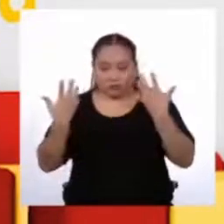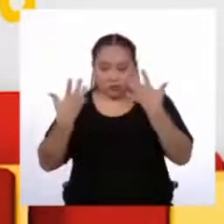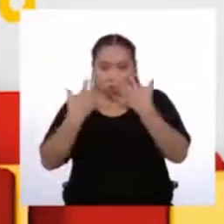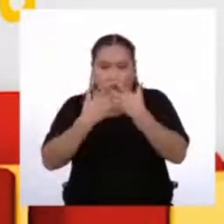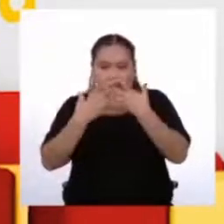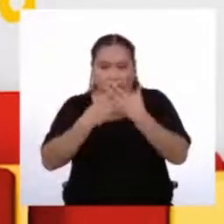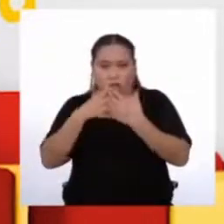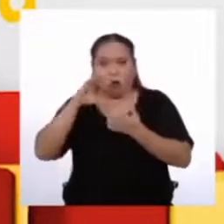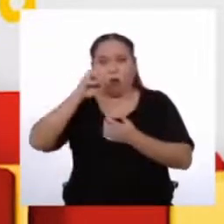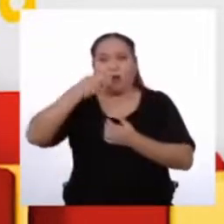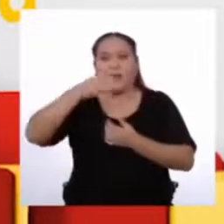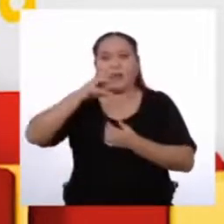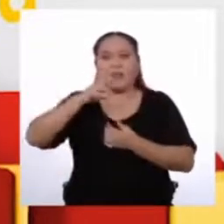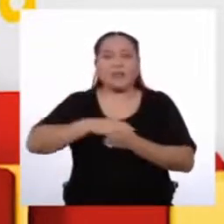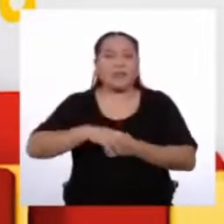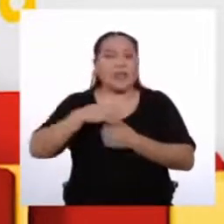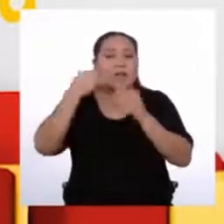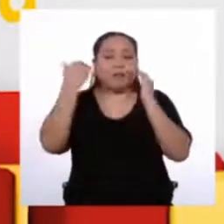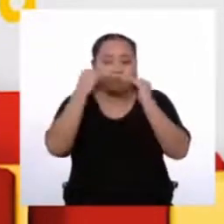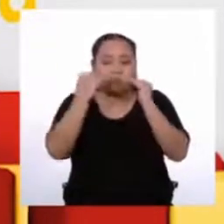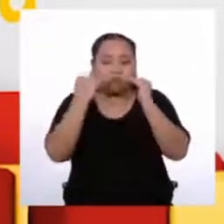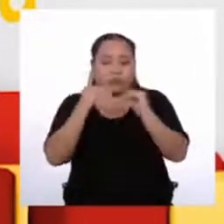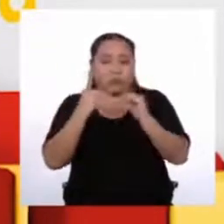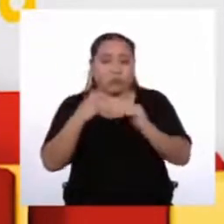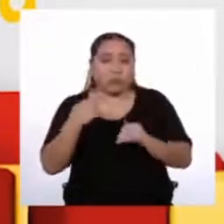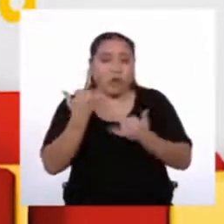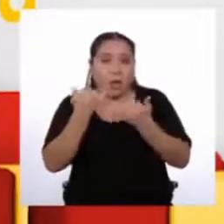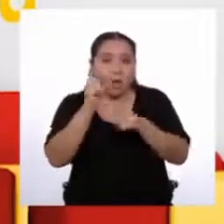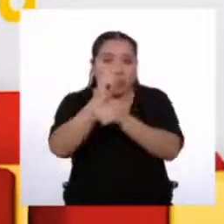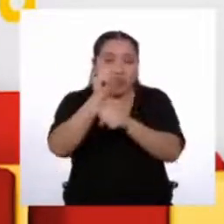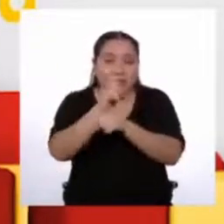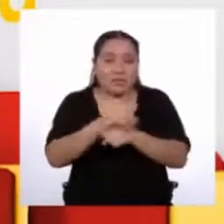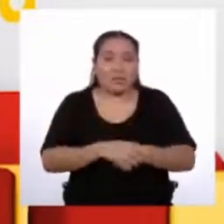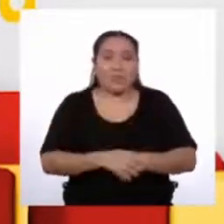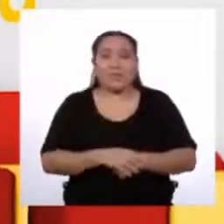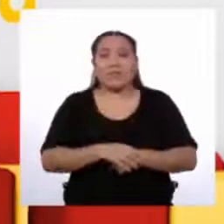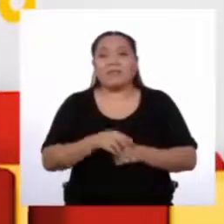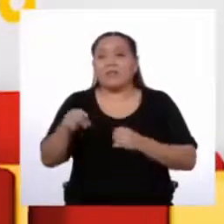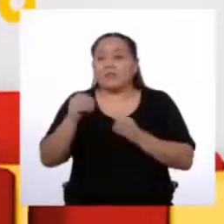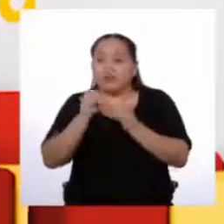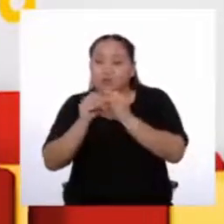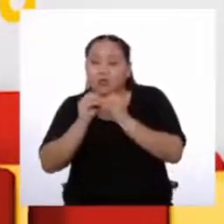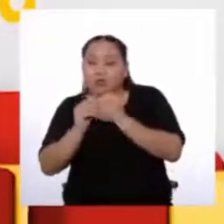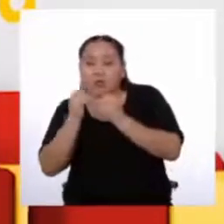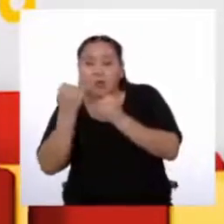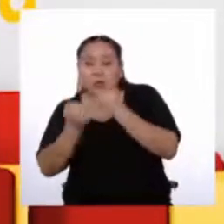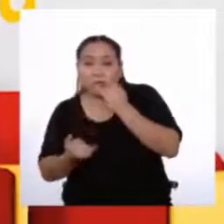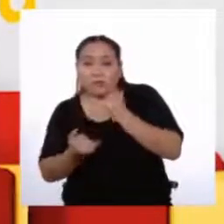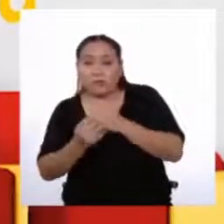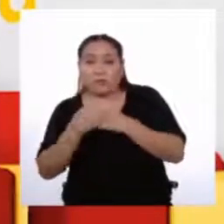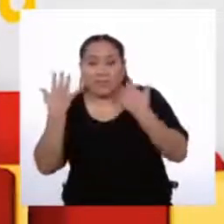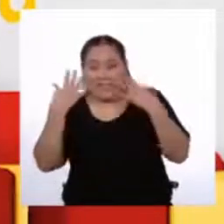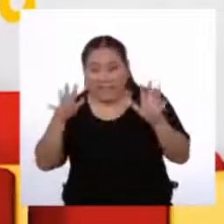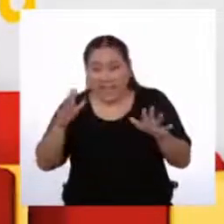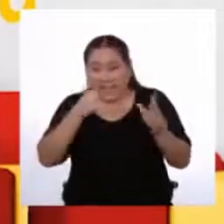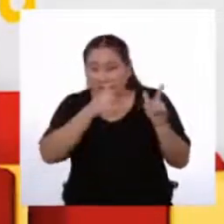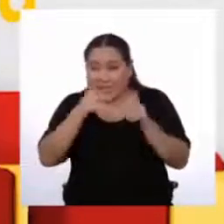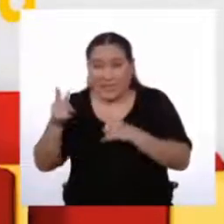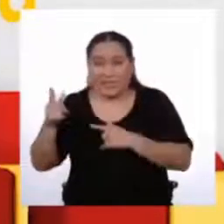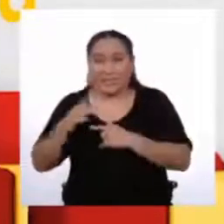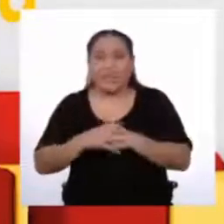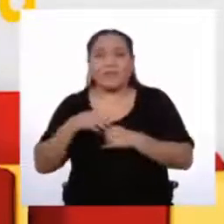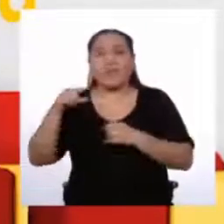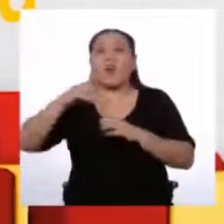todos los puntos Que tocamos En este tema Haz una última versión De este proyecto Y si crees Que ya está listo